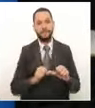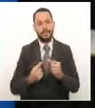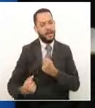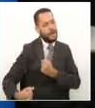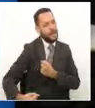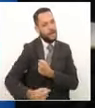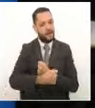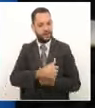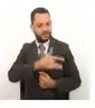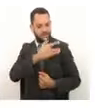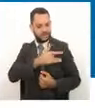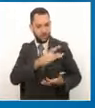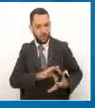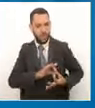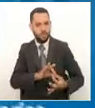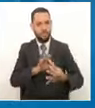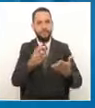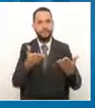profundo de nuestro corazón.